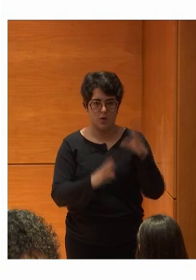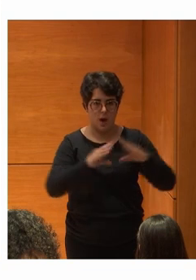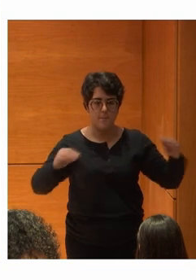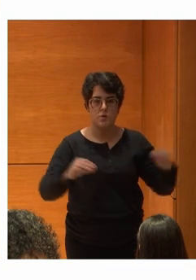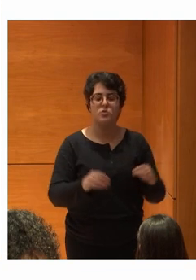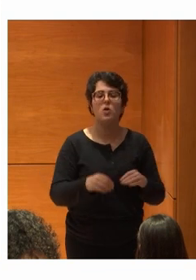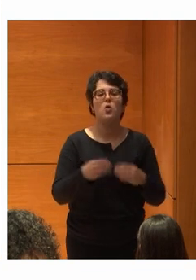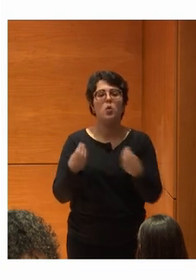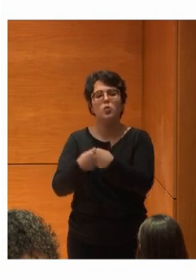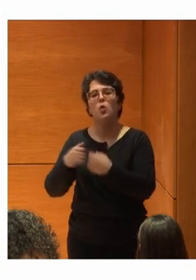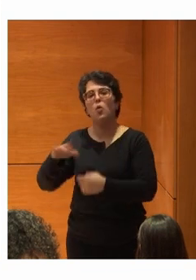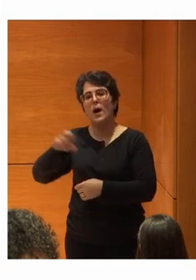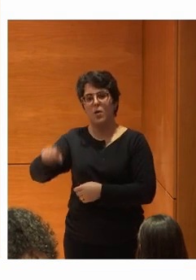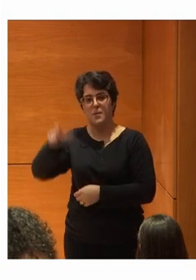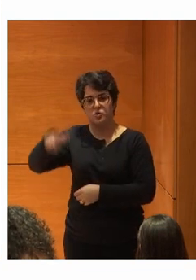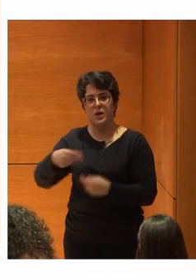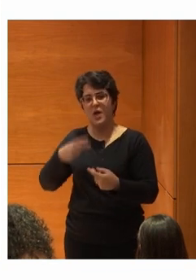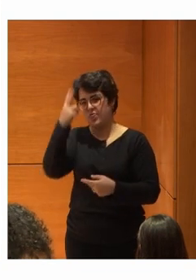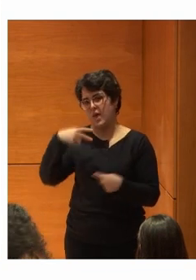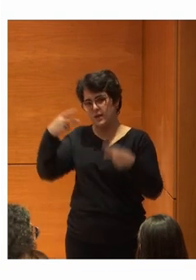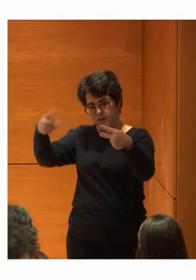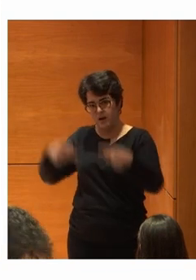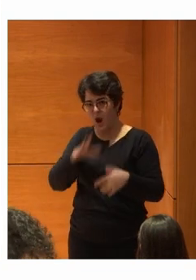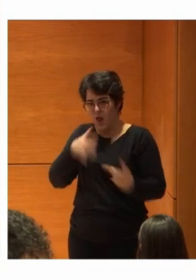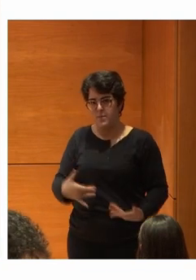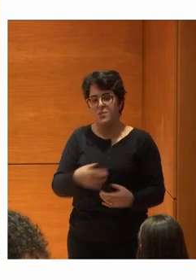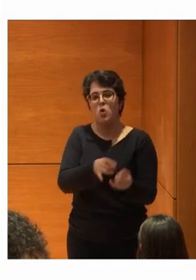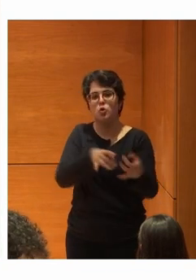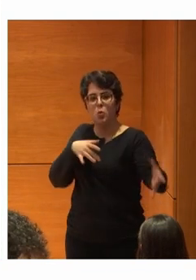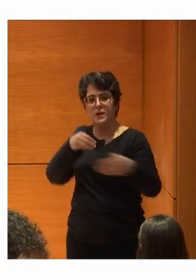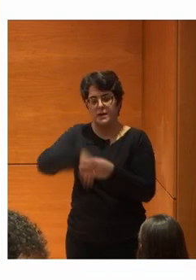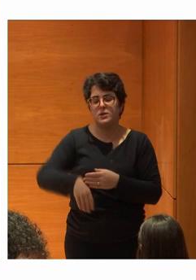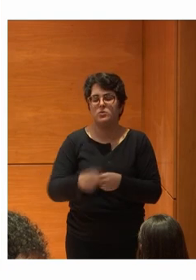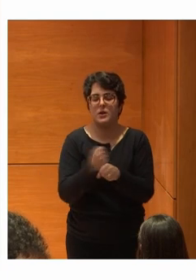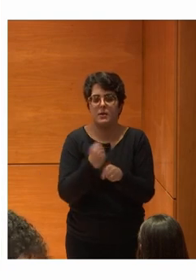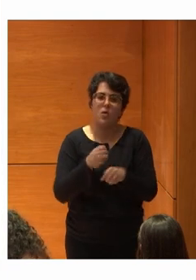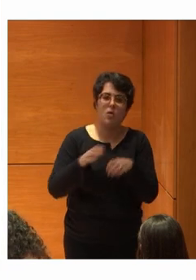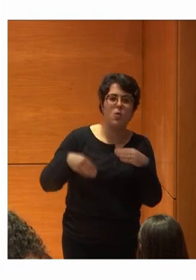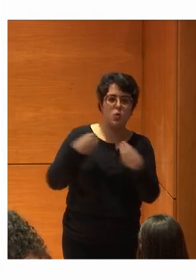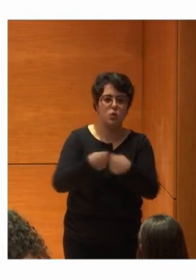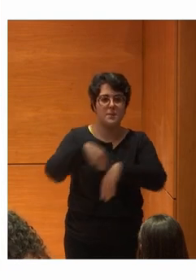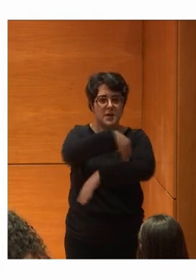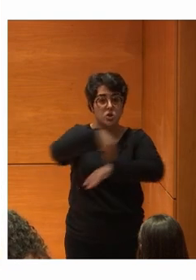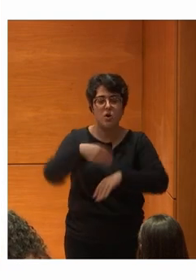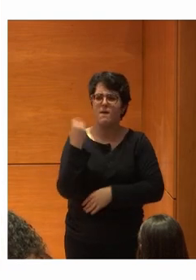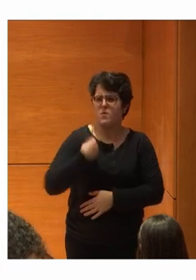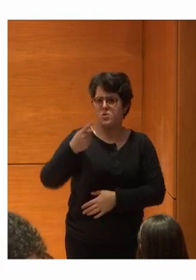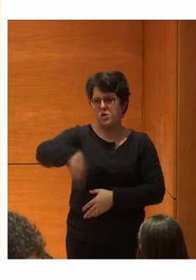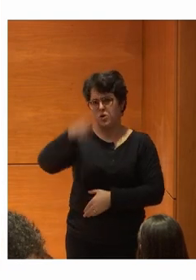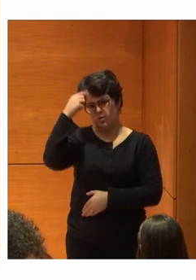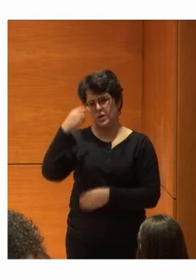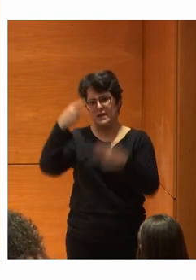Un programador Que es ciego Que ahora está trabajando En Dublín Para Microsoft Y todo el tema De accesibilidad Para que ellos Conozcan Cómo tienen que